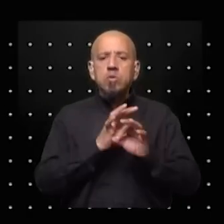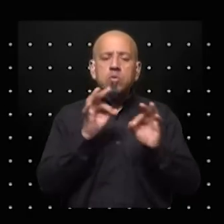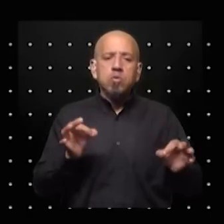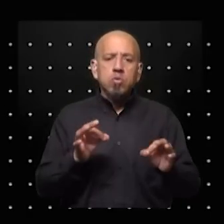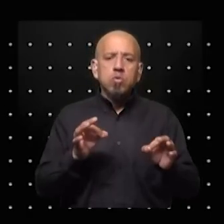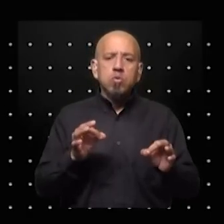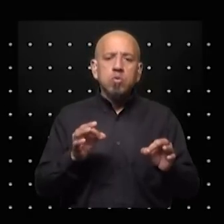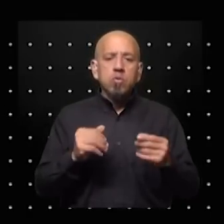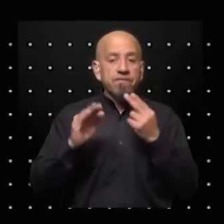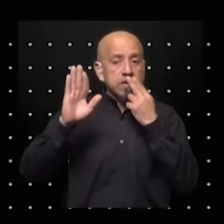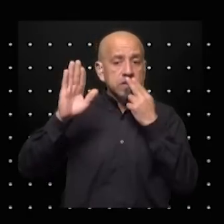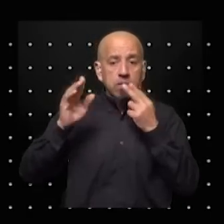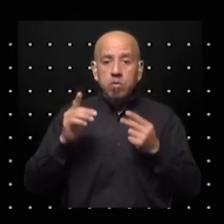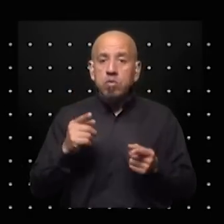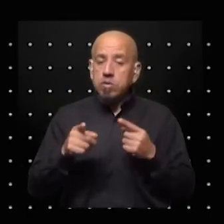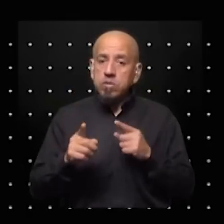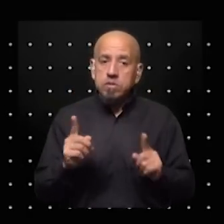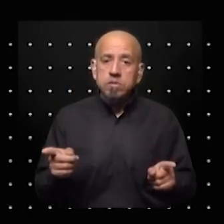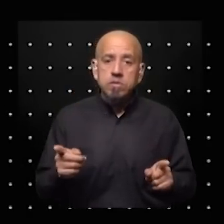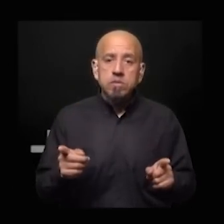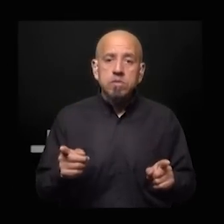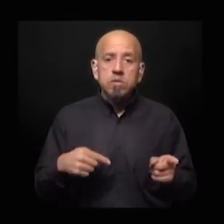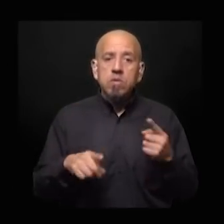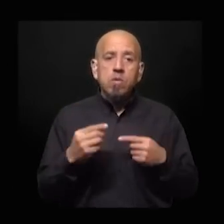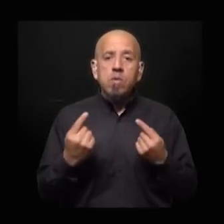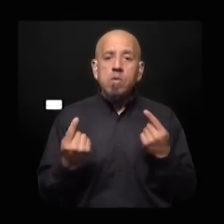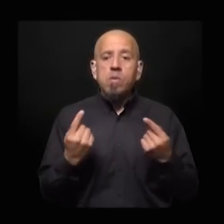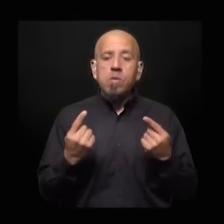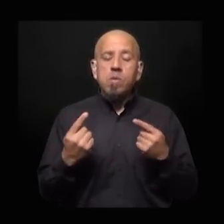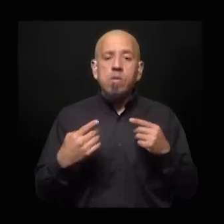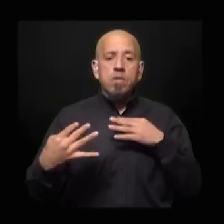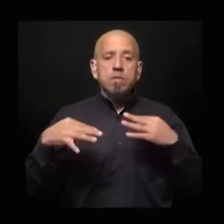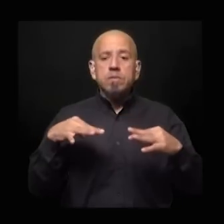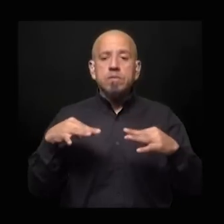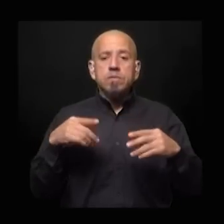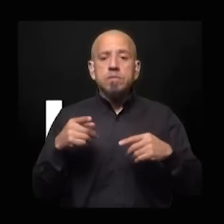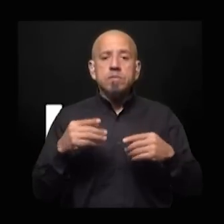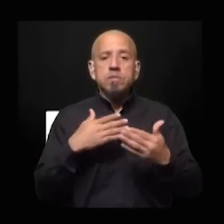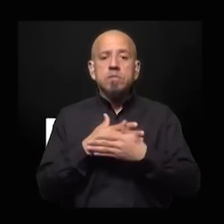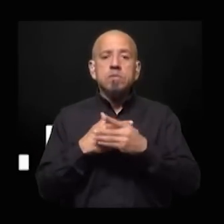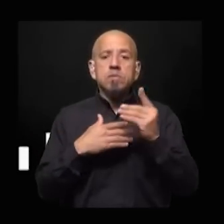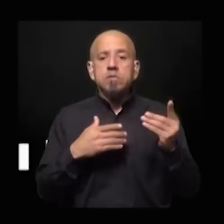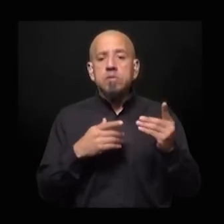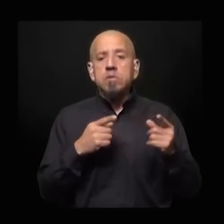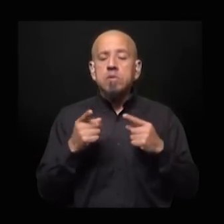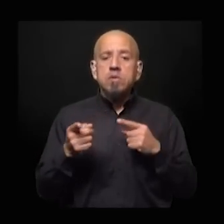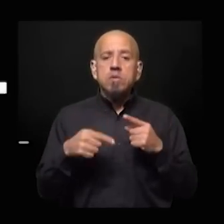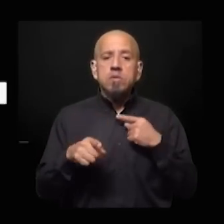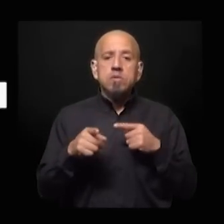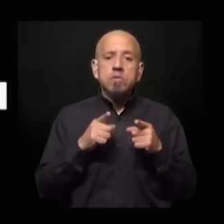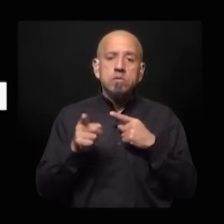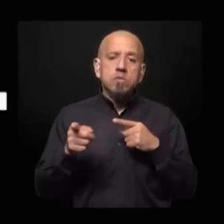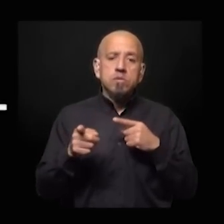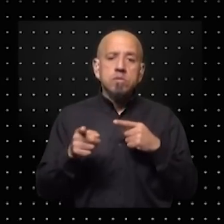y no es una exageración los candidatos opositores son candidatos que por ejemplo no han condenado el intento de